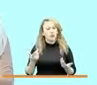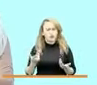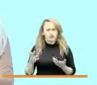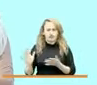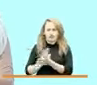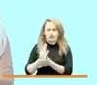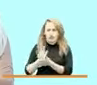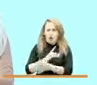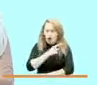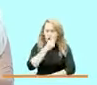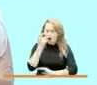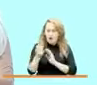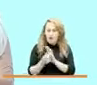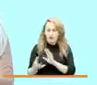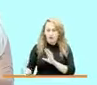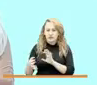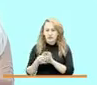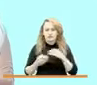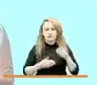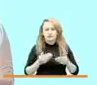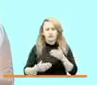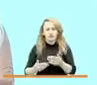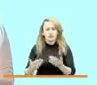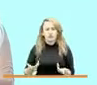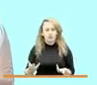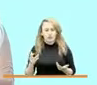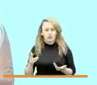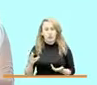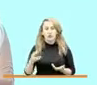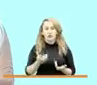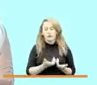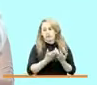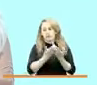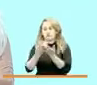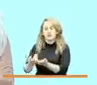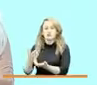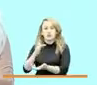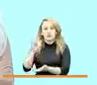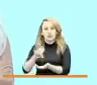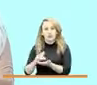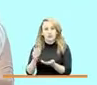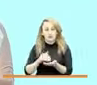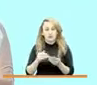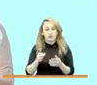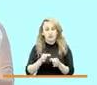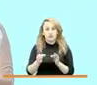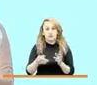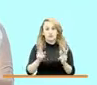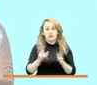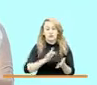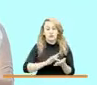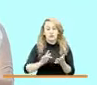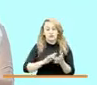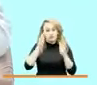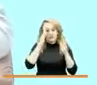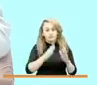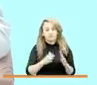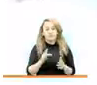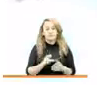articulación para lograr no solamente los procesos de retorno y reubicación en su municipio sino también la atención de las emergencias humanitarias